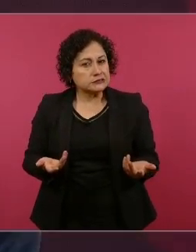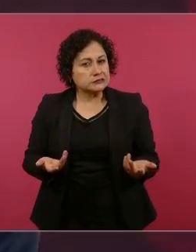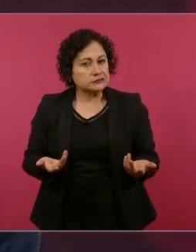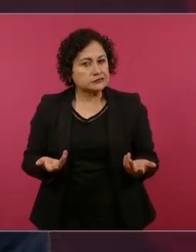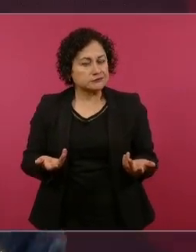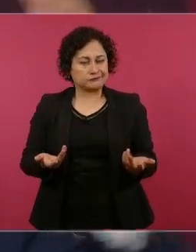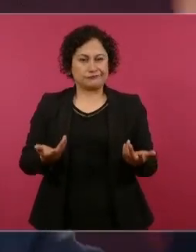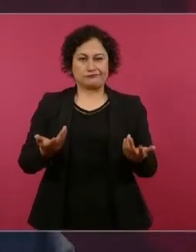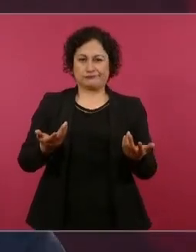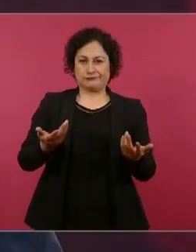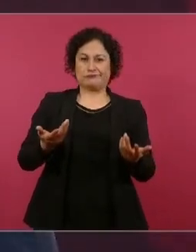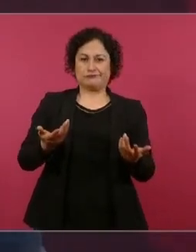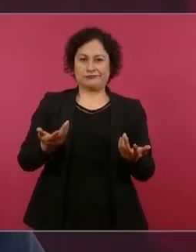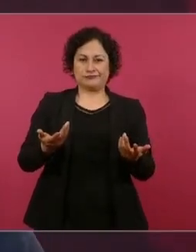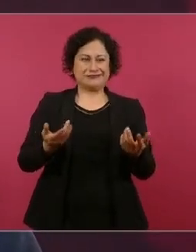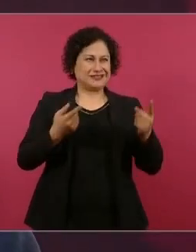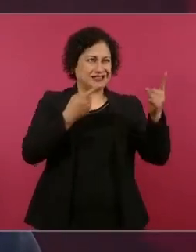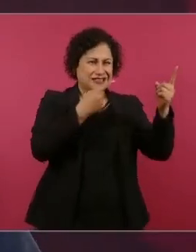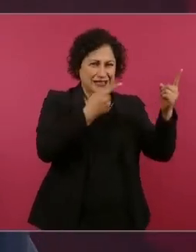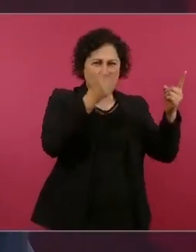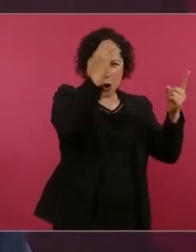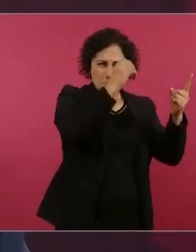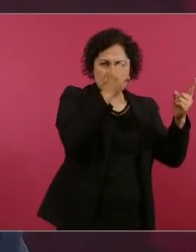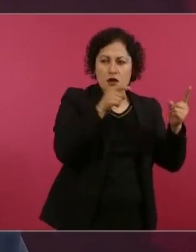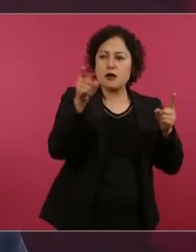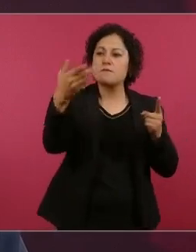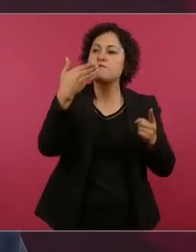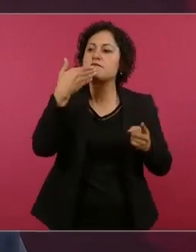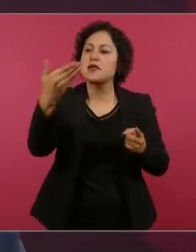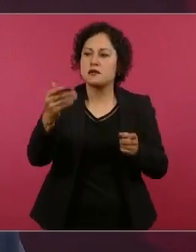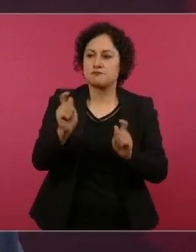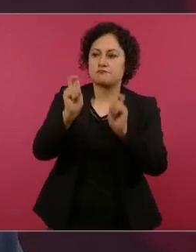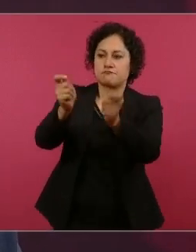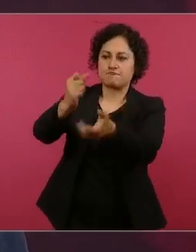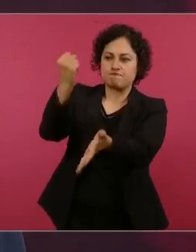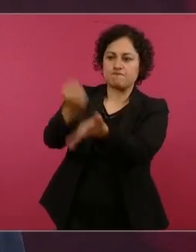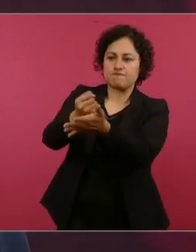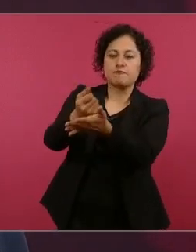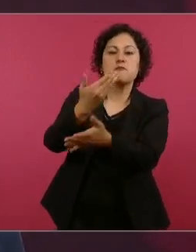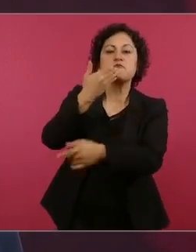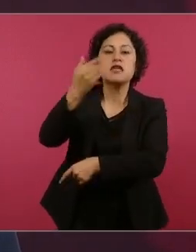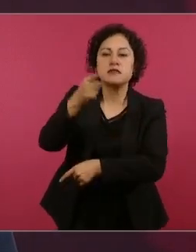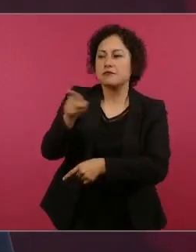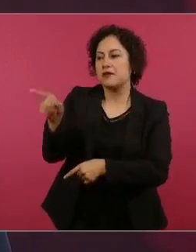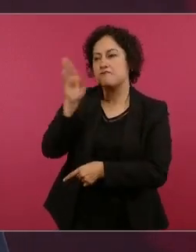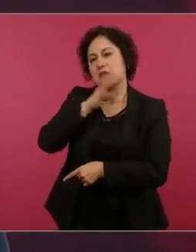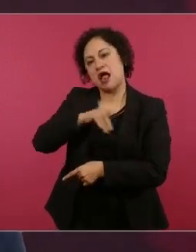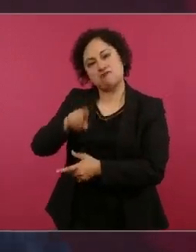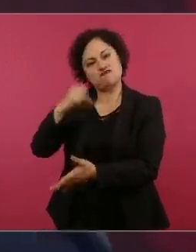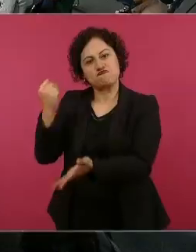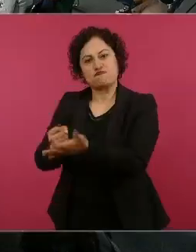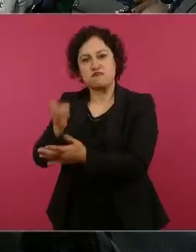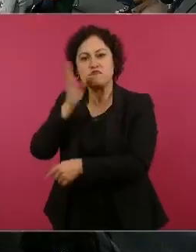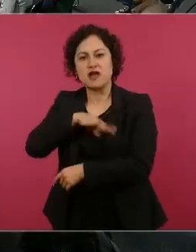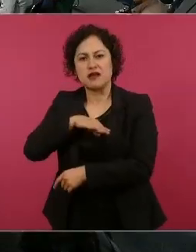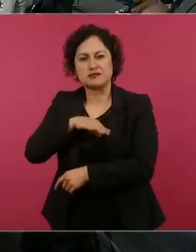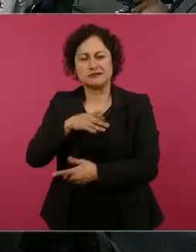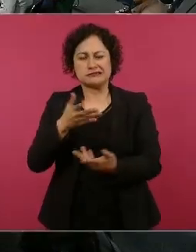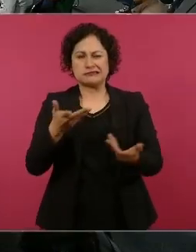Este se porta bien, este se porta mal, y quieren además